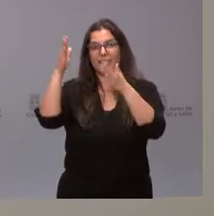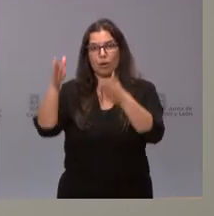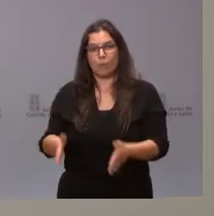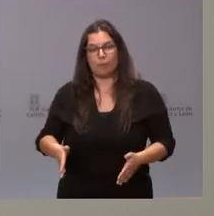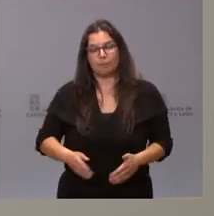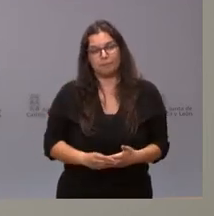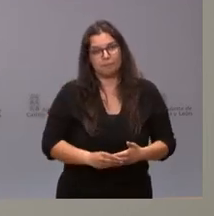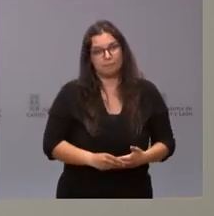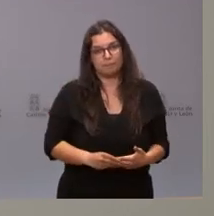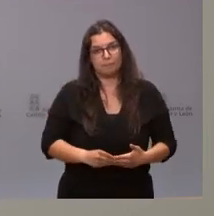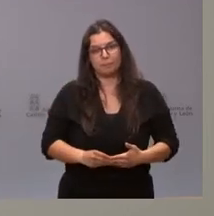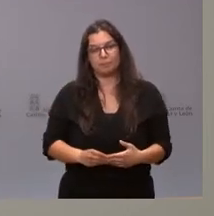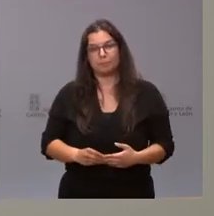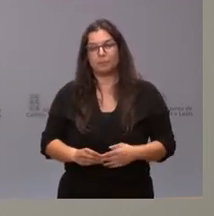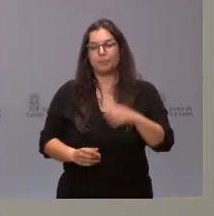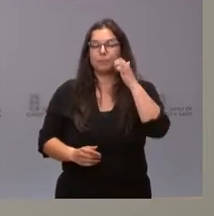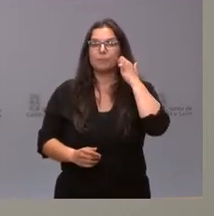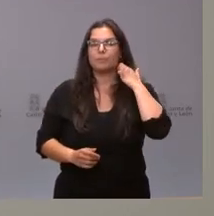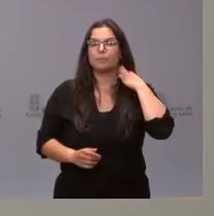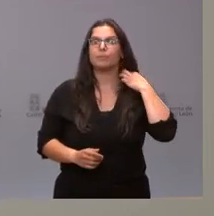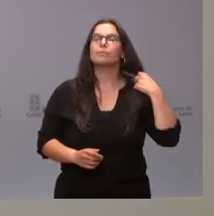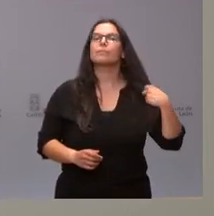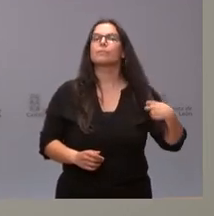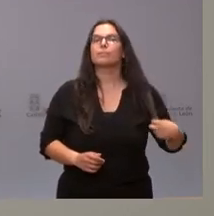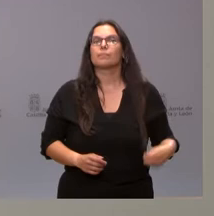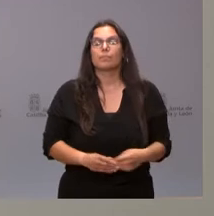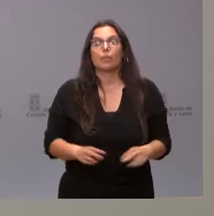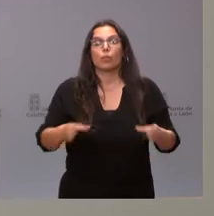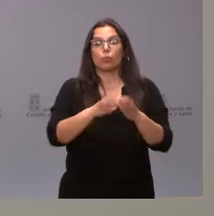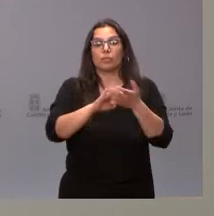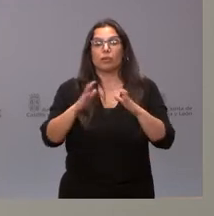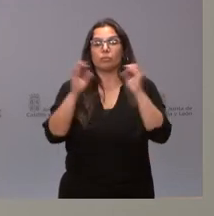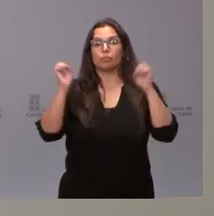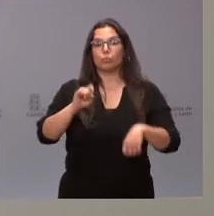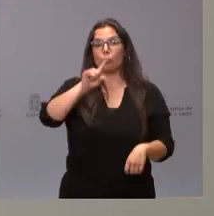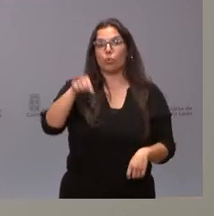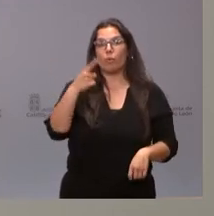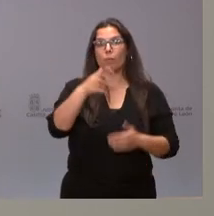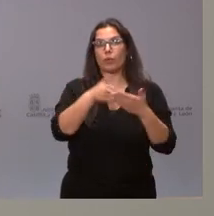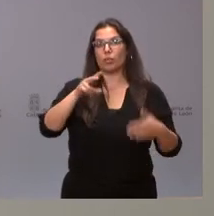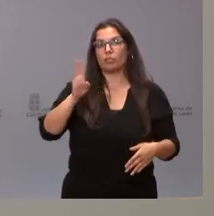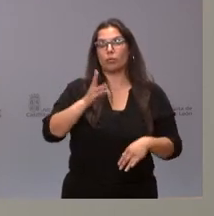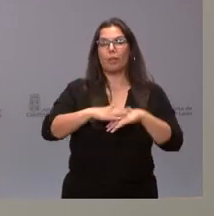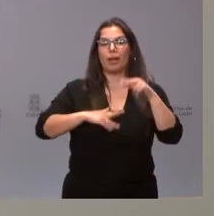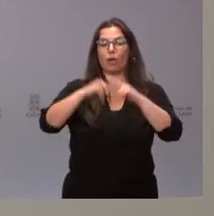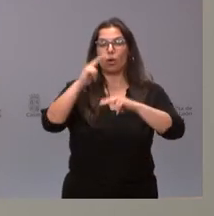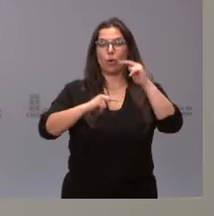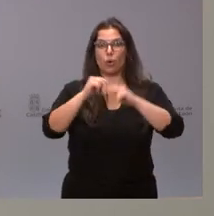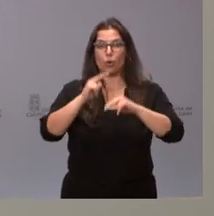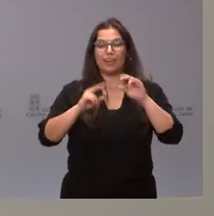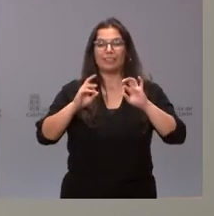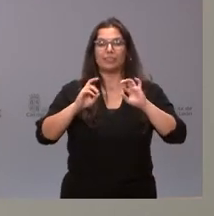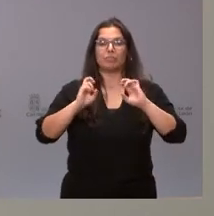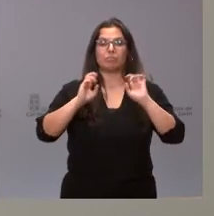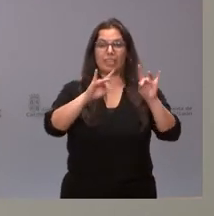hombre. La Junta de la Esla Manera aprueba 1,1 millones de euros para obras de resiliencia del territorio